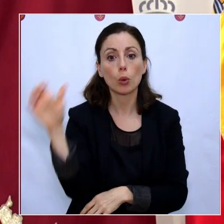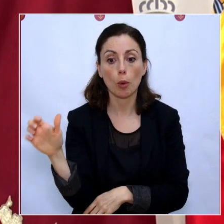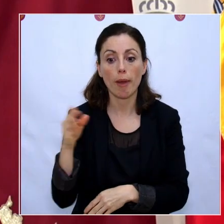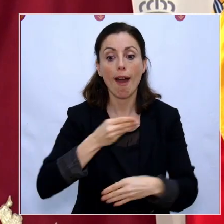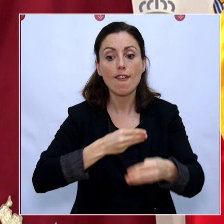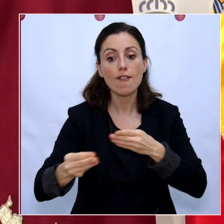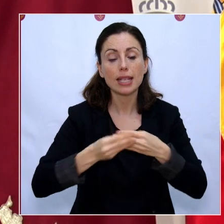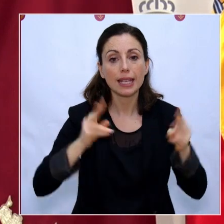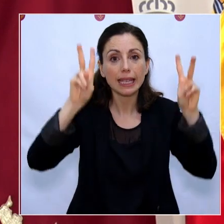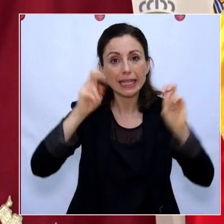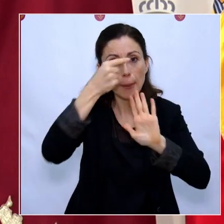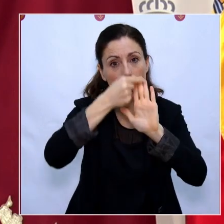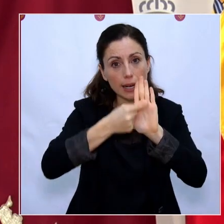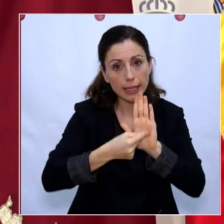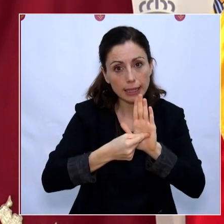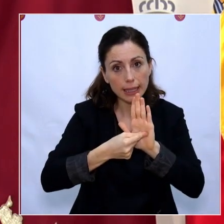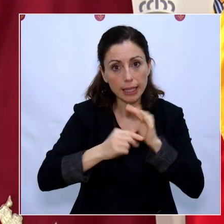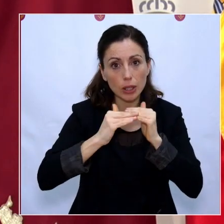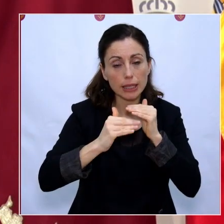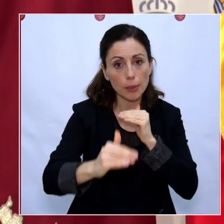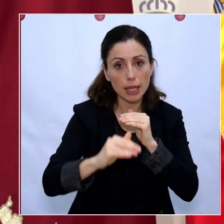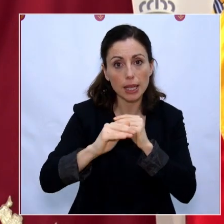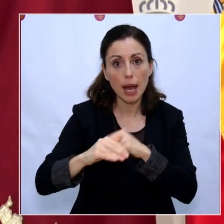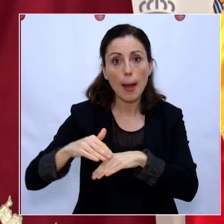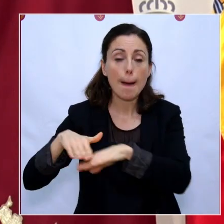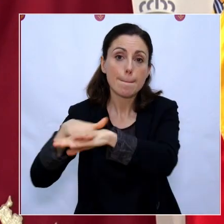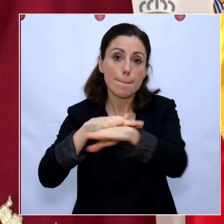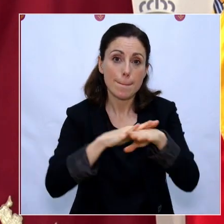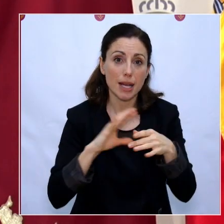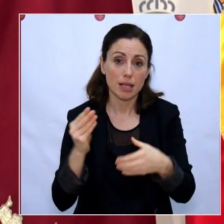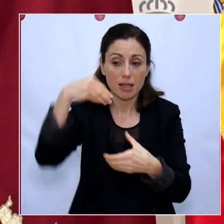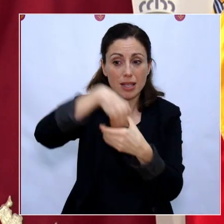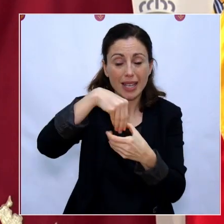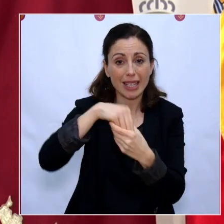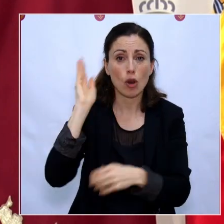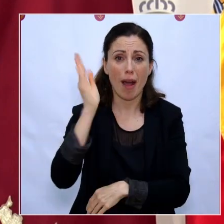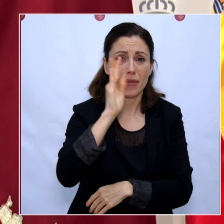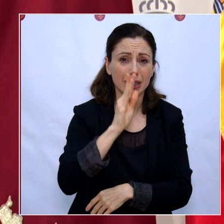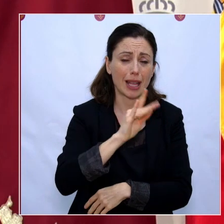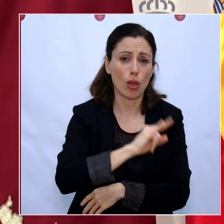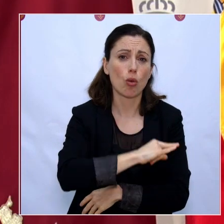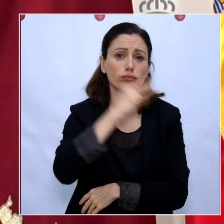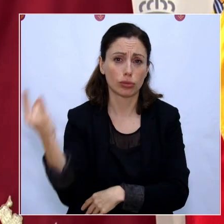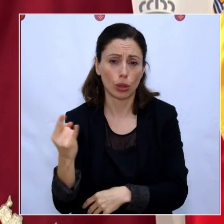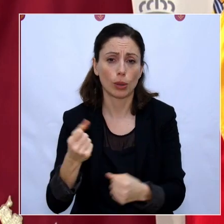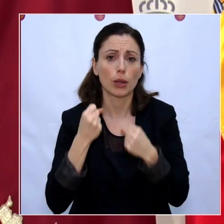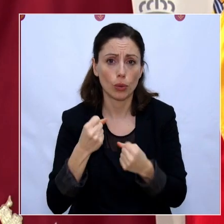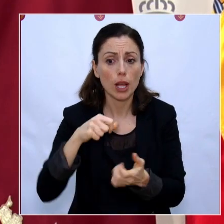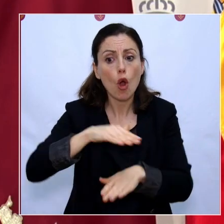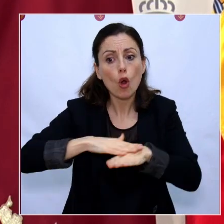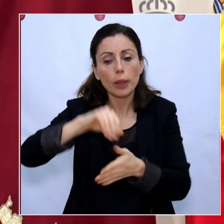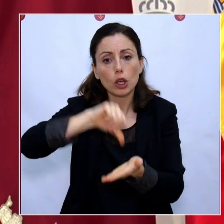los criterios de estabilidad de los países miembros más afectados, España, el Gobierno central, debe